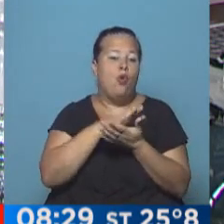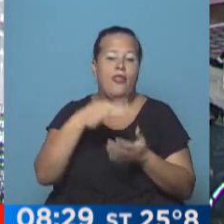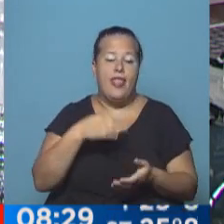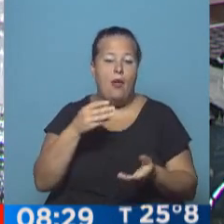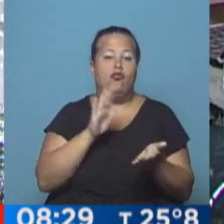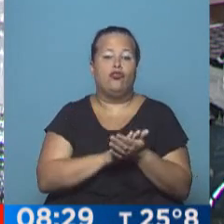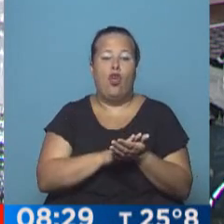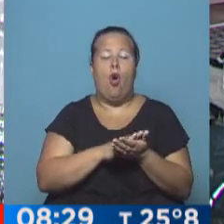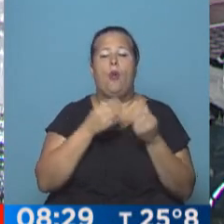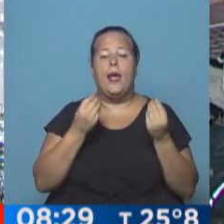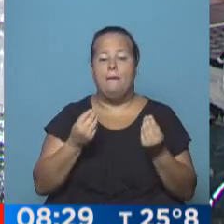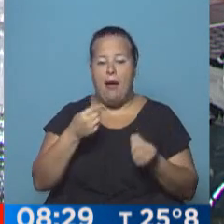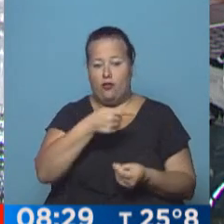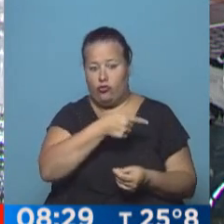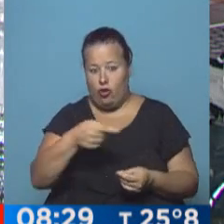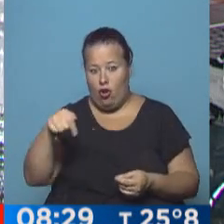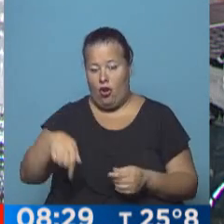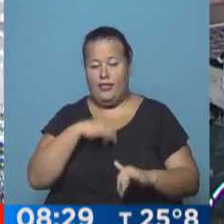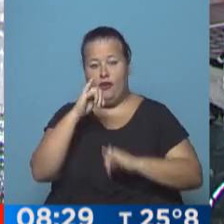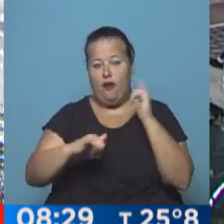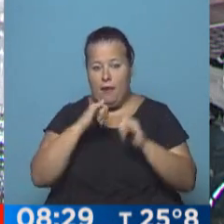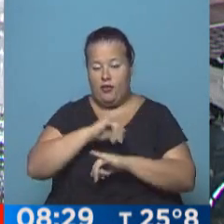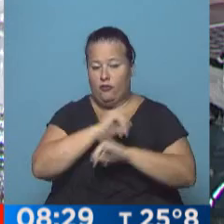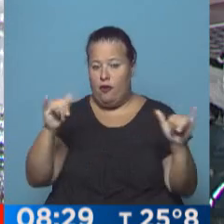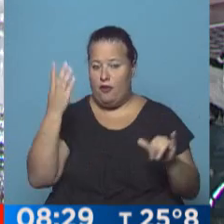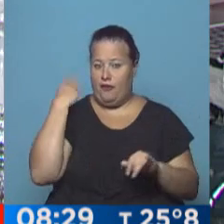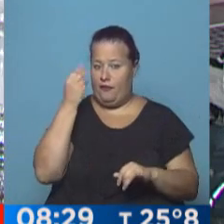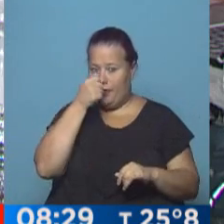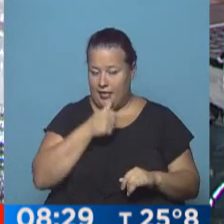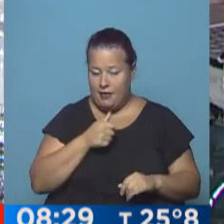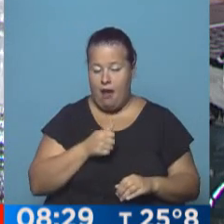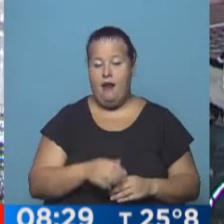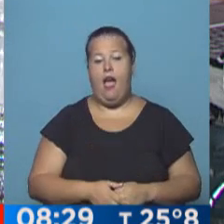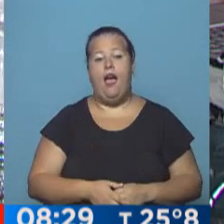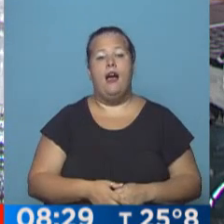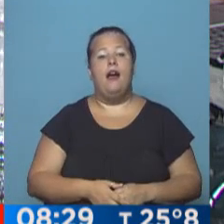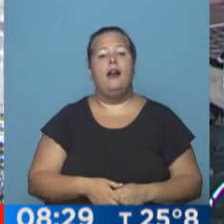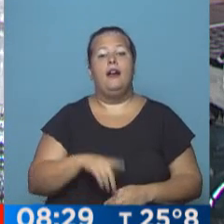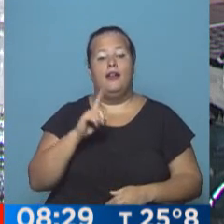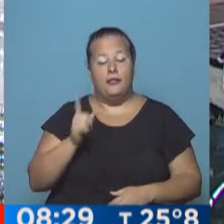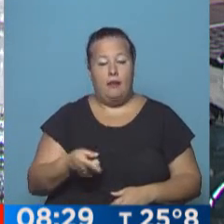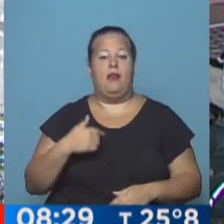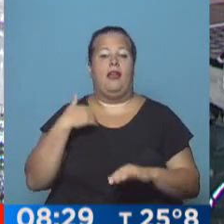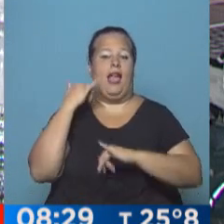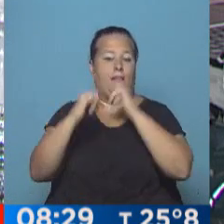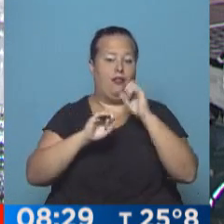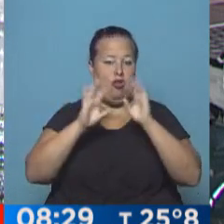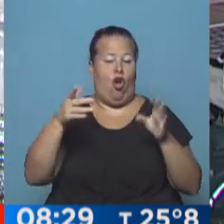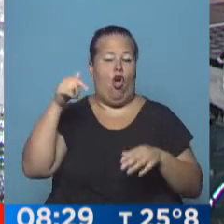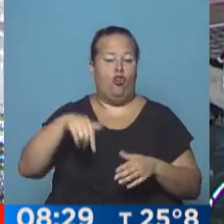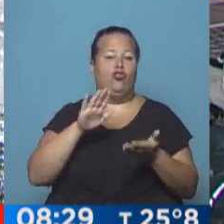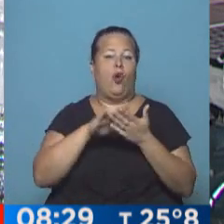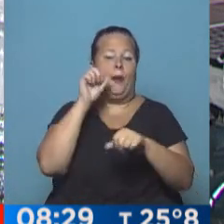partir de lo que ha sucedido con esta información conocida el fin de semana y dada y ampliada en el día de hoy con la